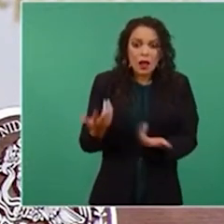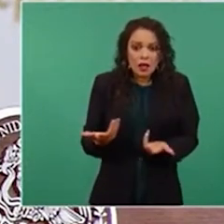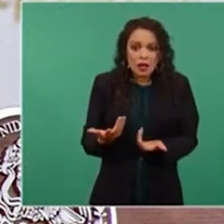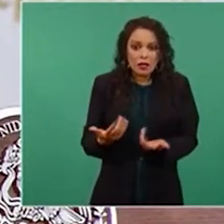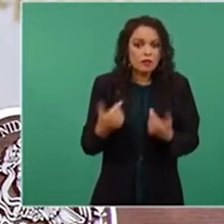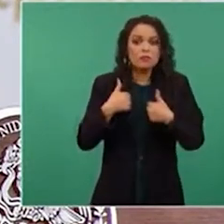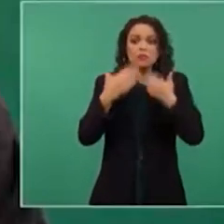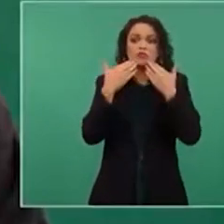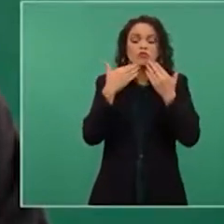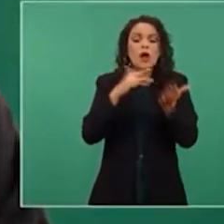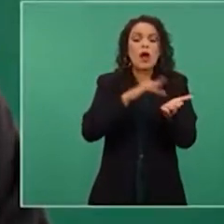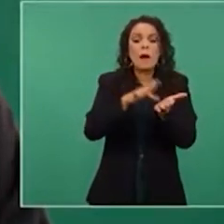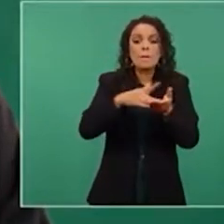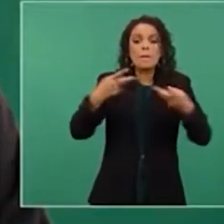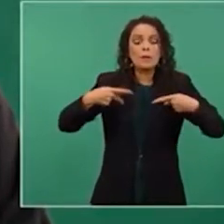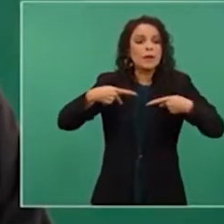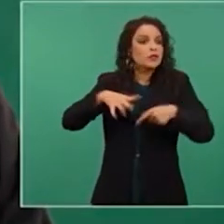gente.